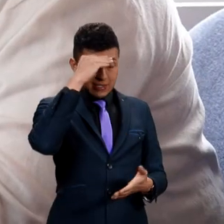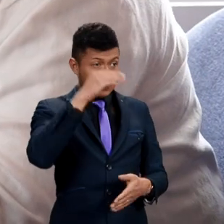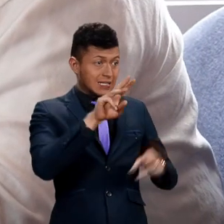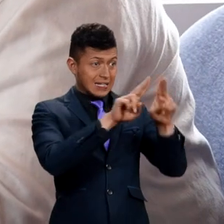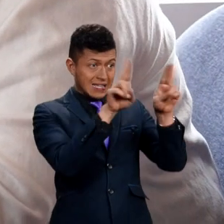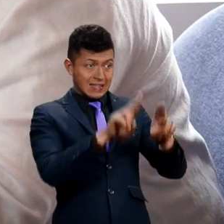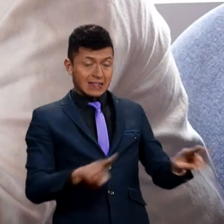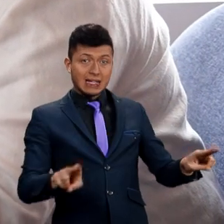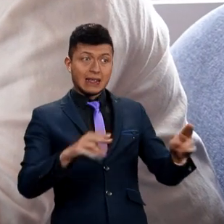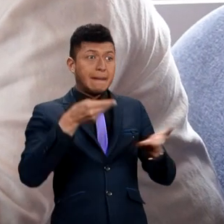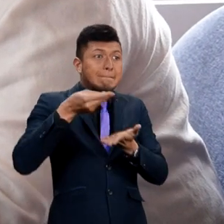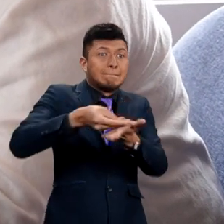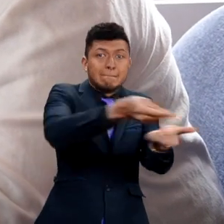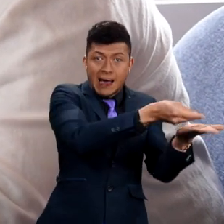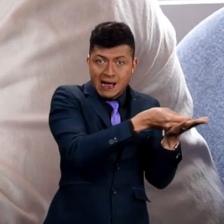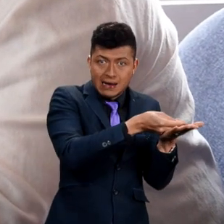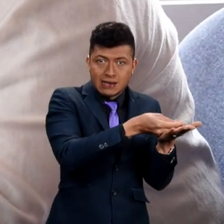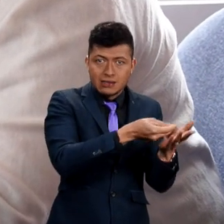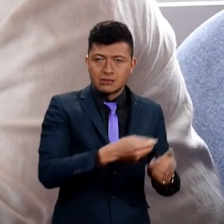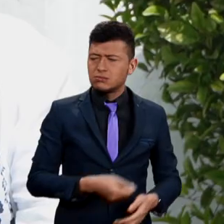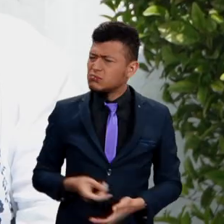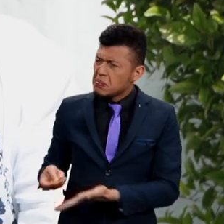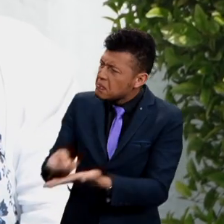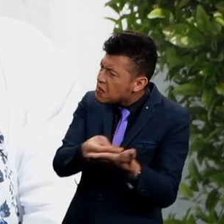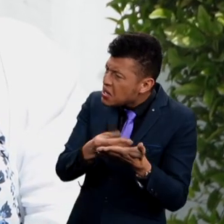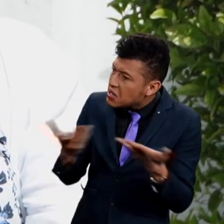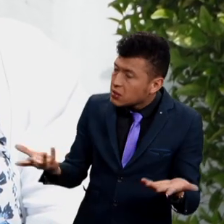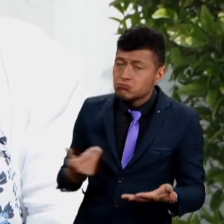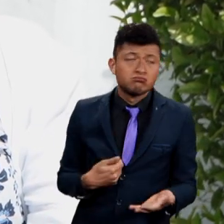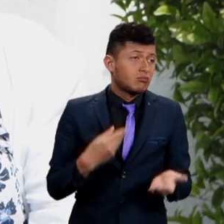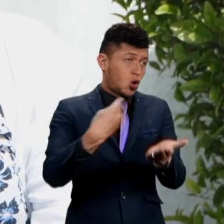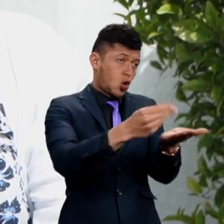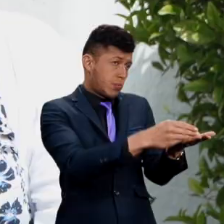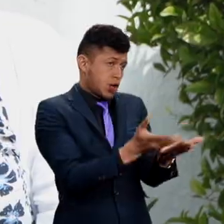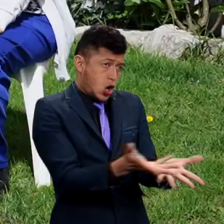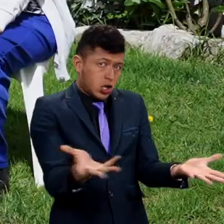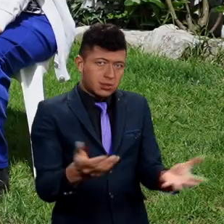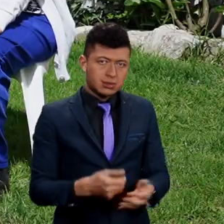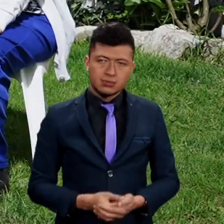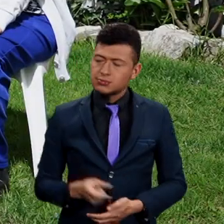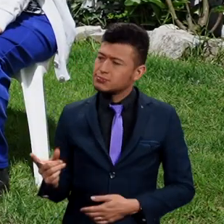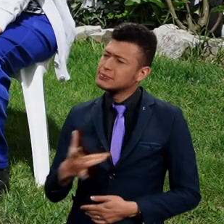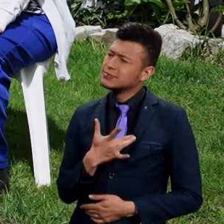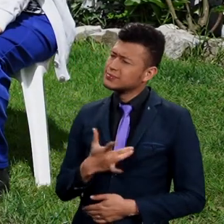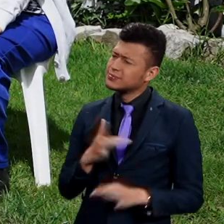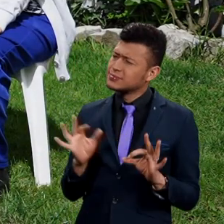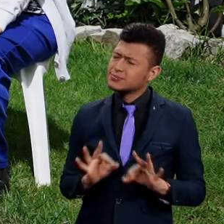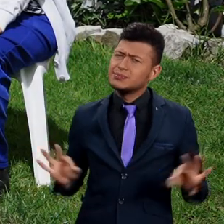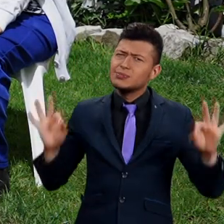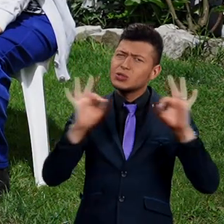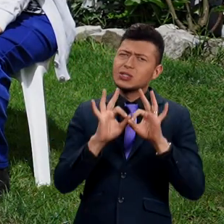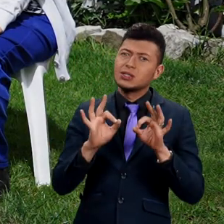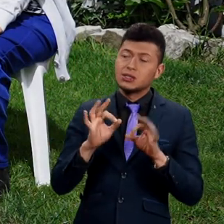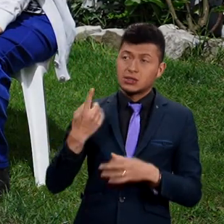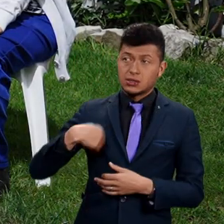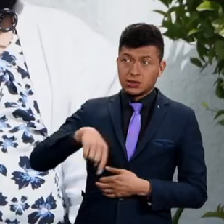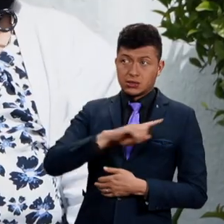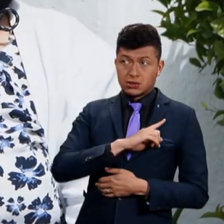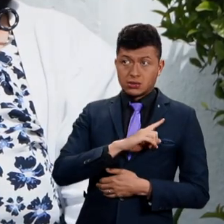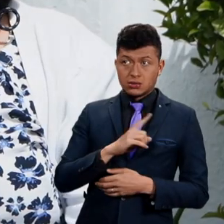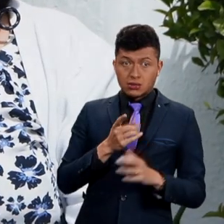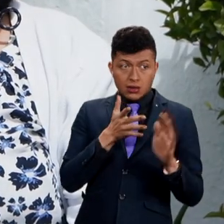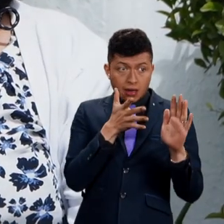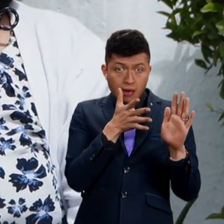pagos por internet. ¿Pagos para internet para qué? Para comprar cosas. ¿Por qué es importante que nosotros